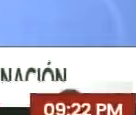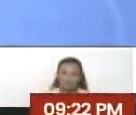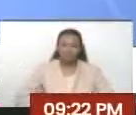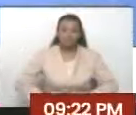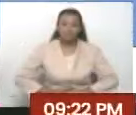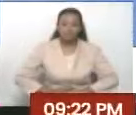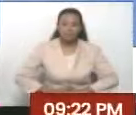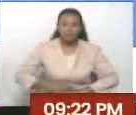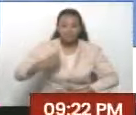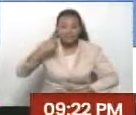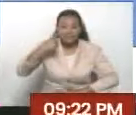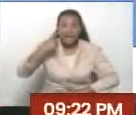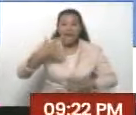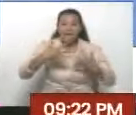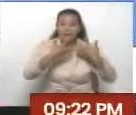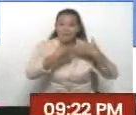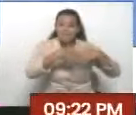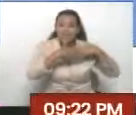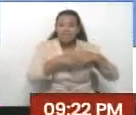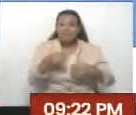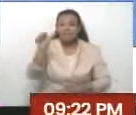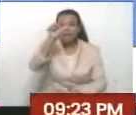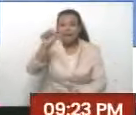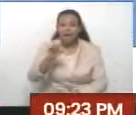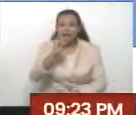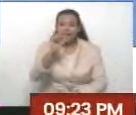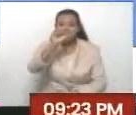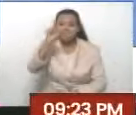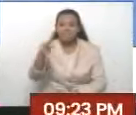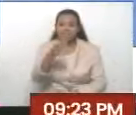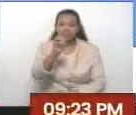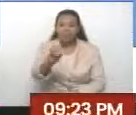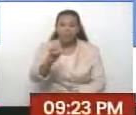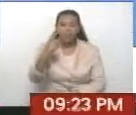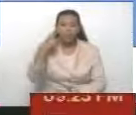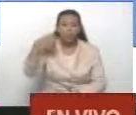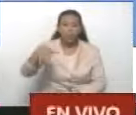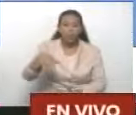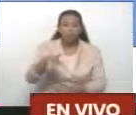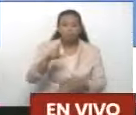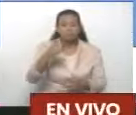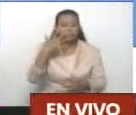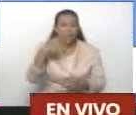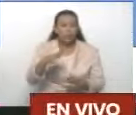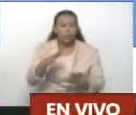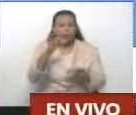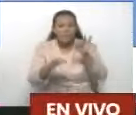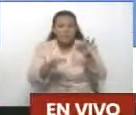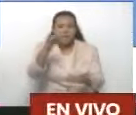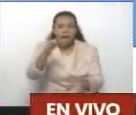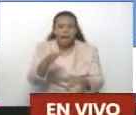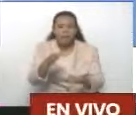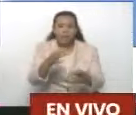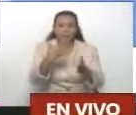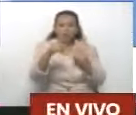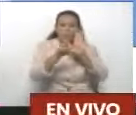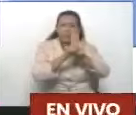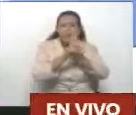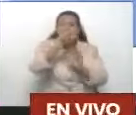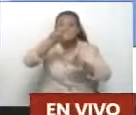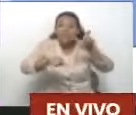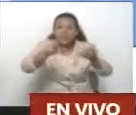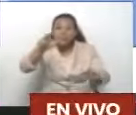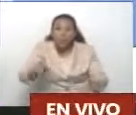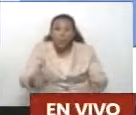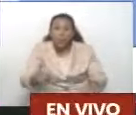instruido, no va a permitir y va a ser implacable en la justicia a quienes hayan participado en